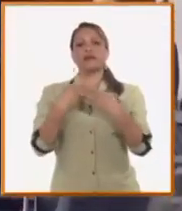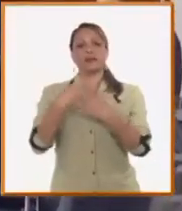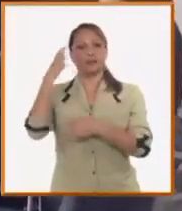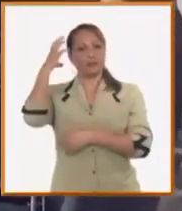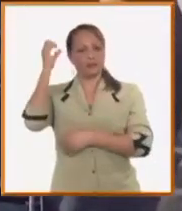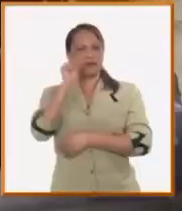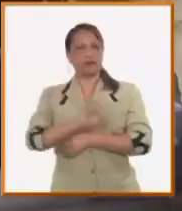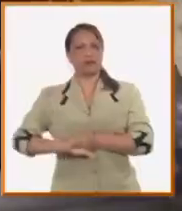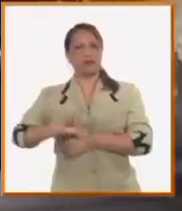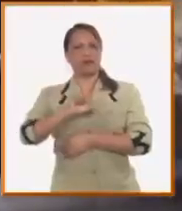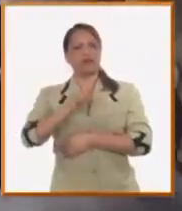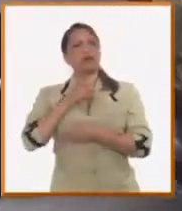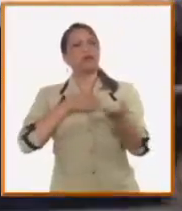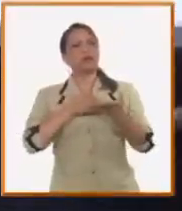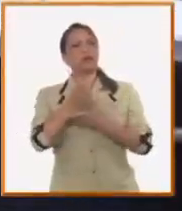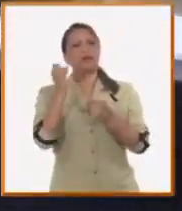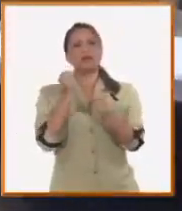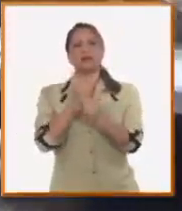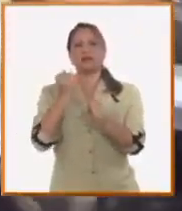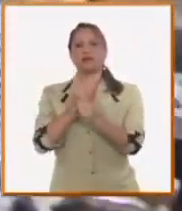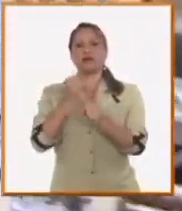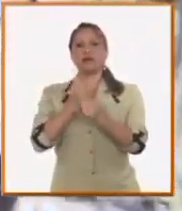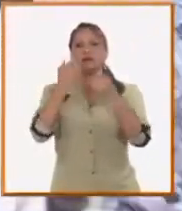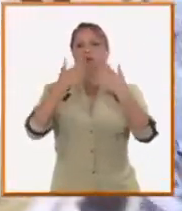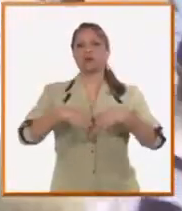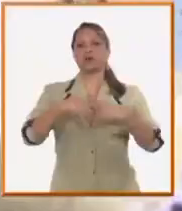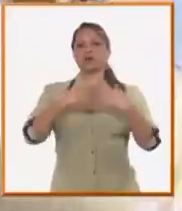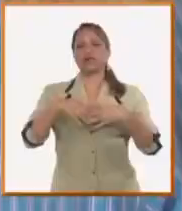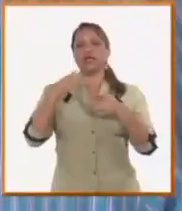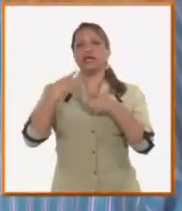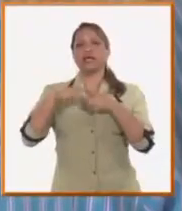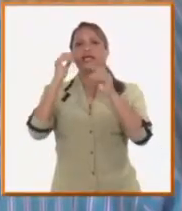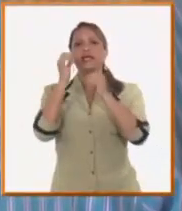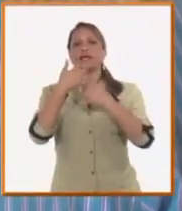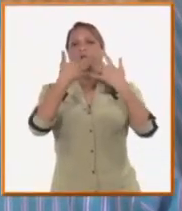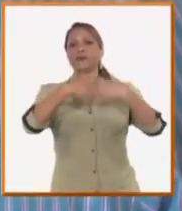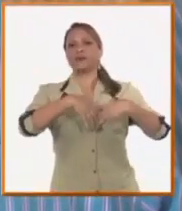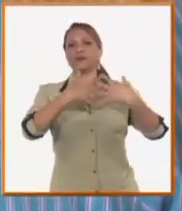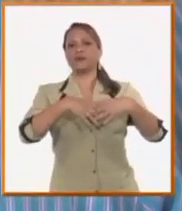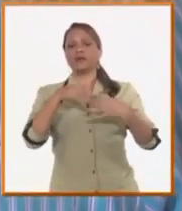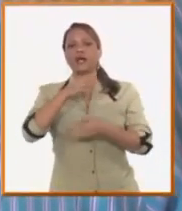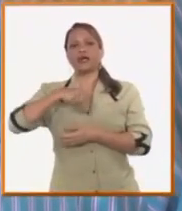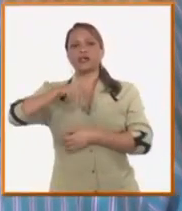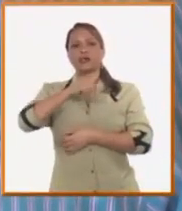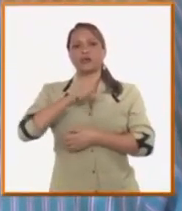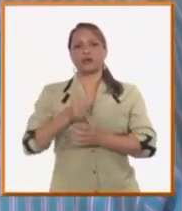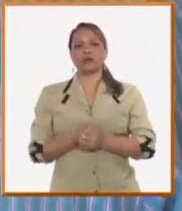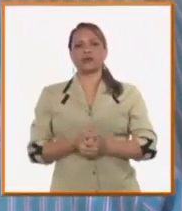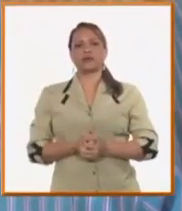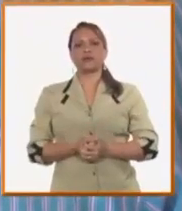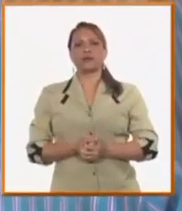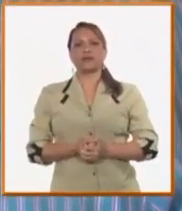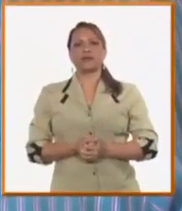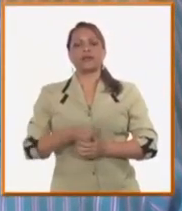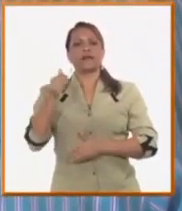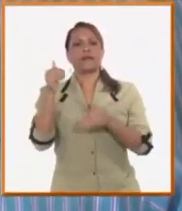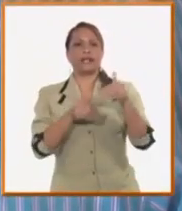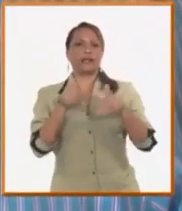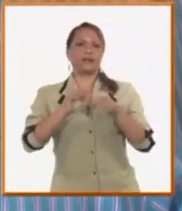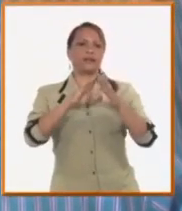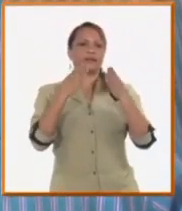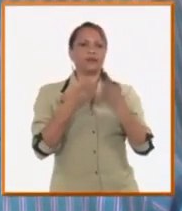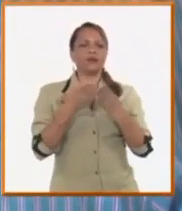pero no se descuidan las producciones destinadas a la industria azucarera. Nosotros producimos todos los elementos del molino, participamos en toda la